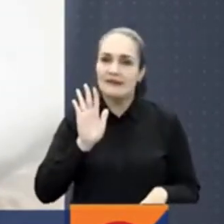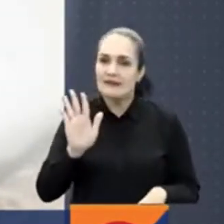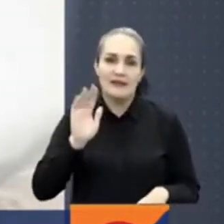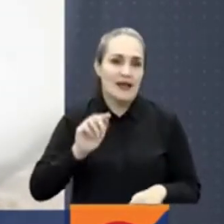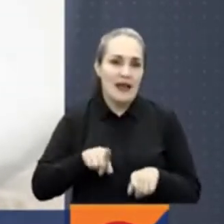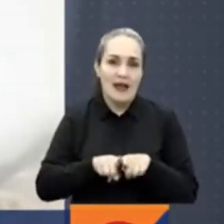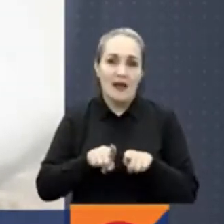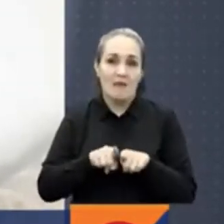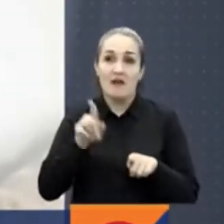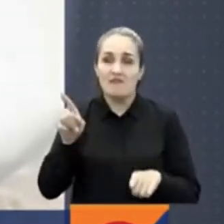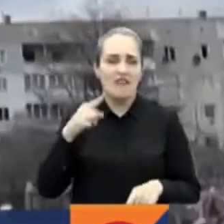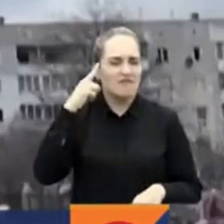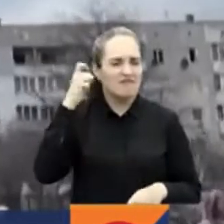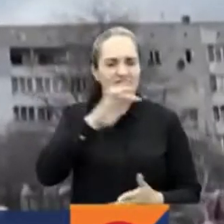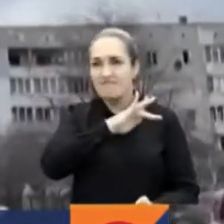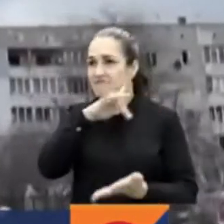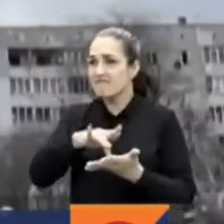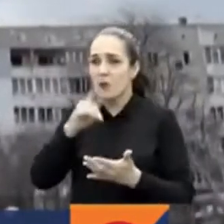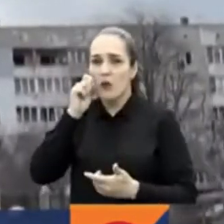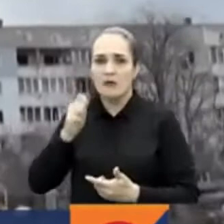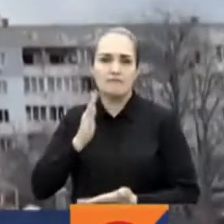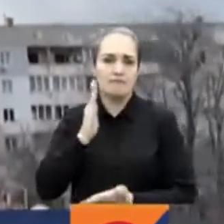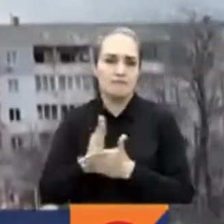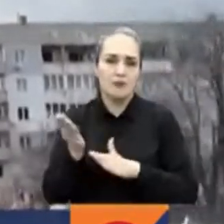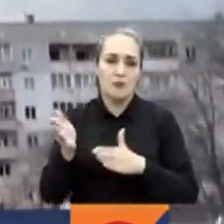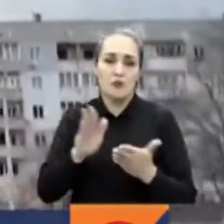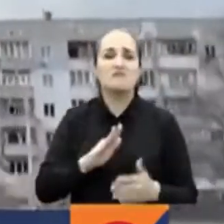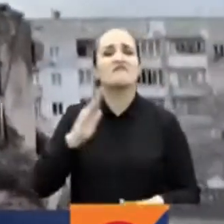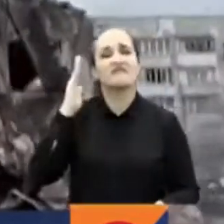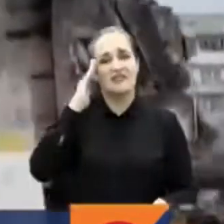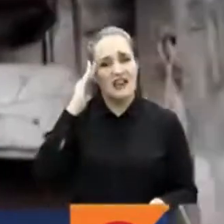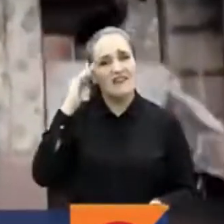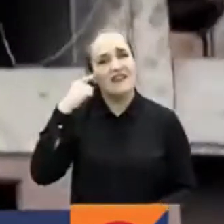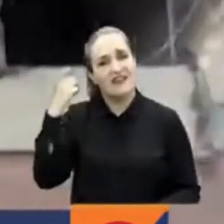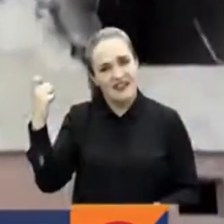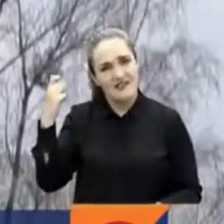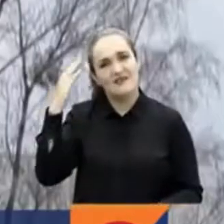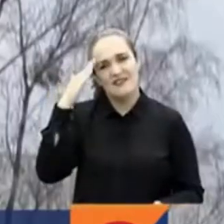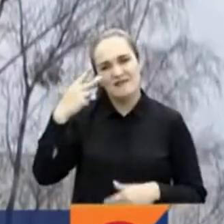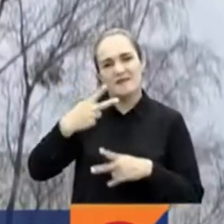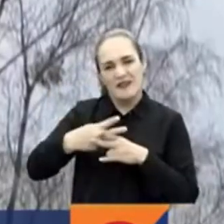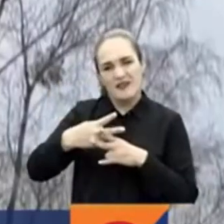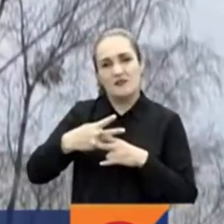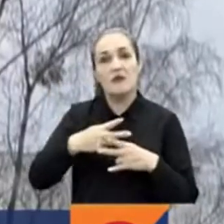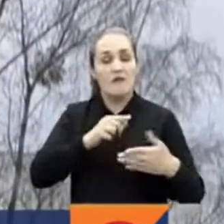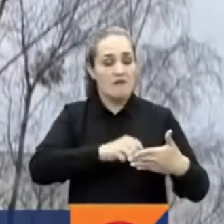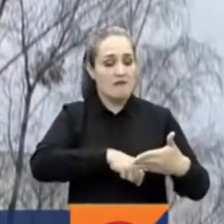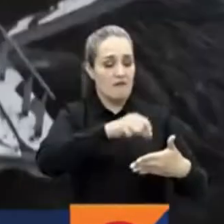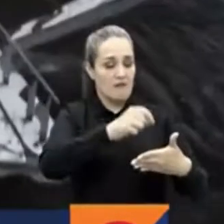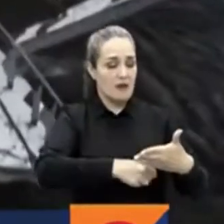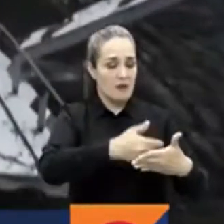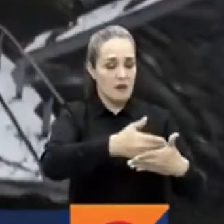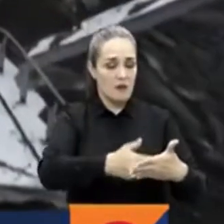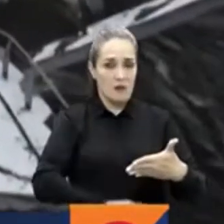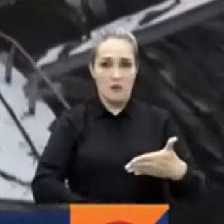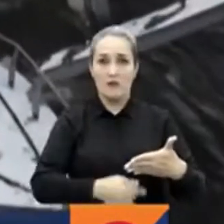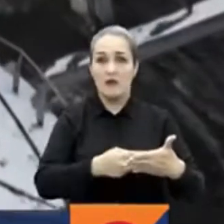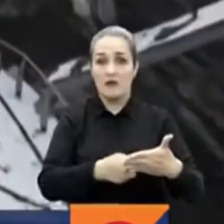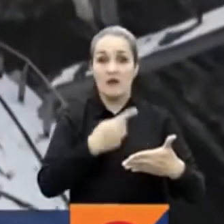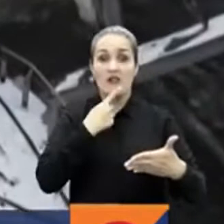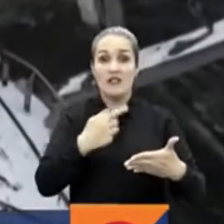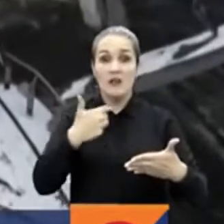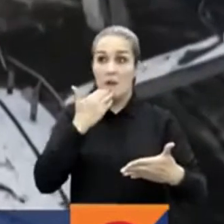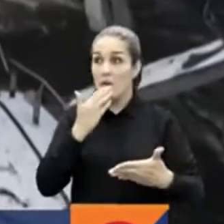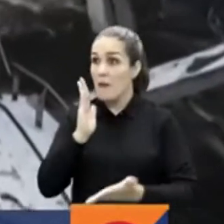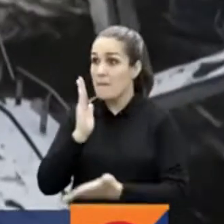y se fue seguro para allá. Conociendo los riesgos, decidió viajar y en Europa firmó un documento desautorizando la repatriación de